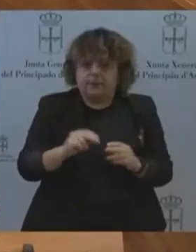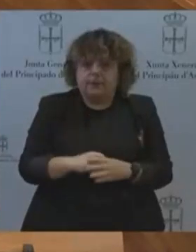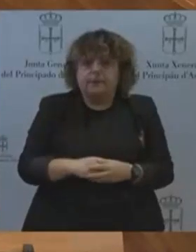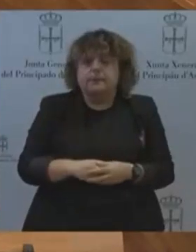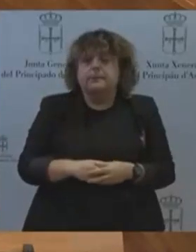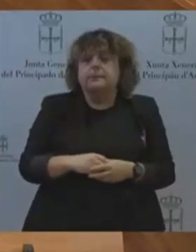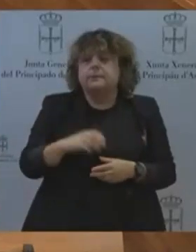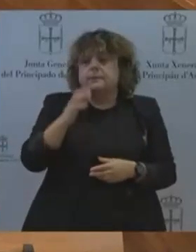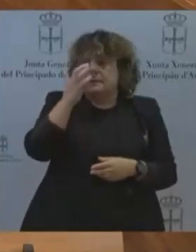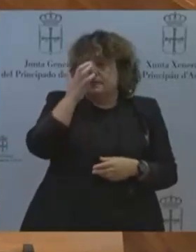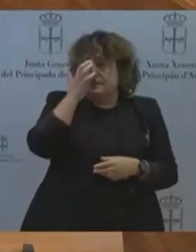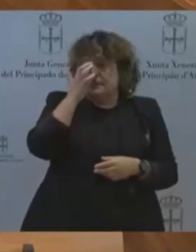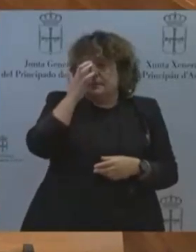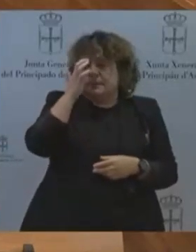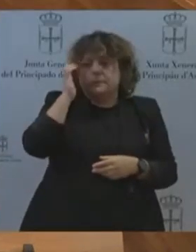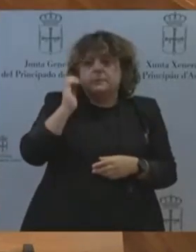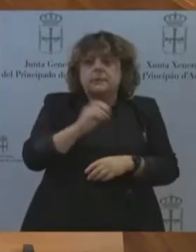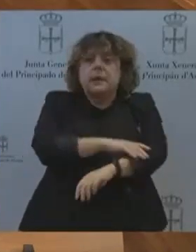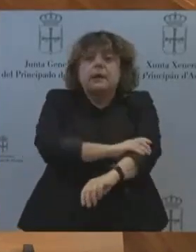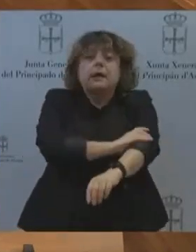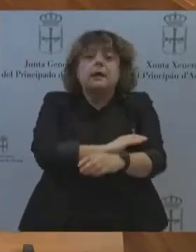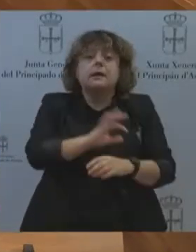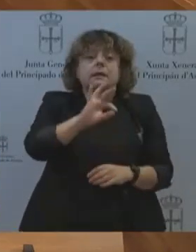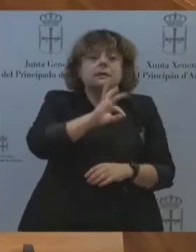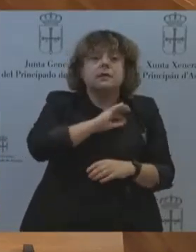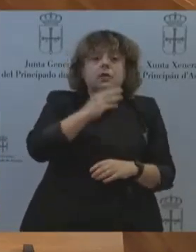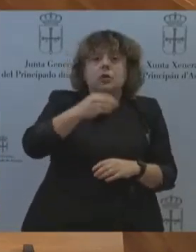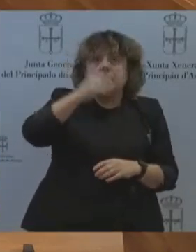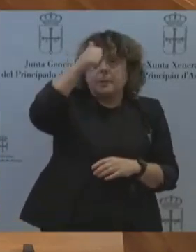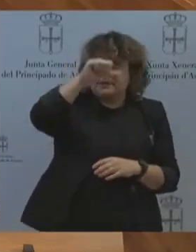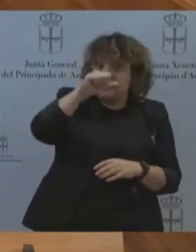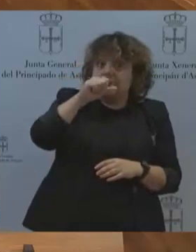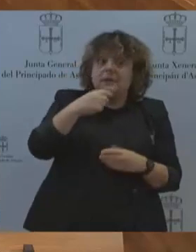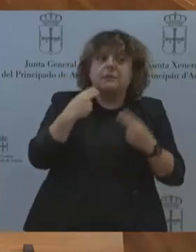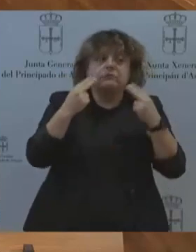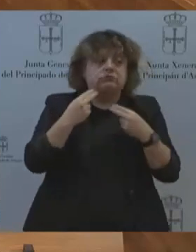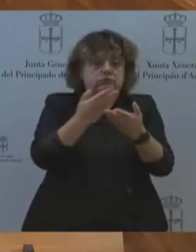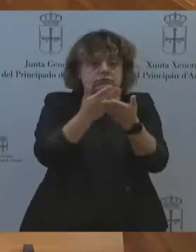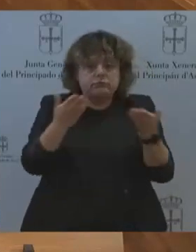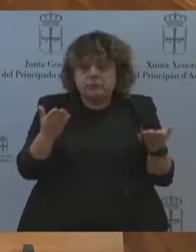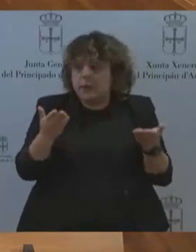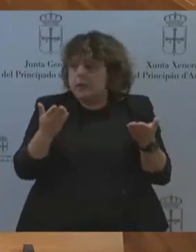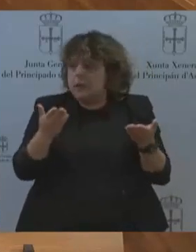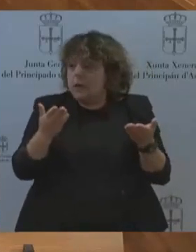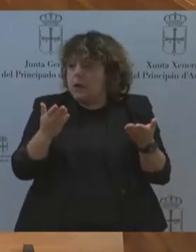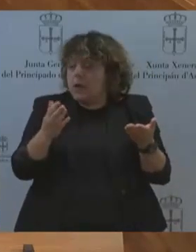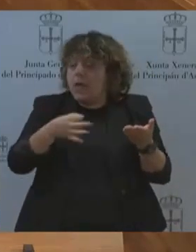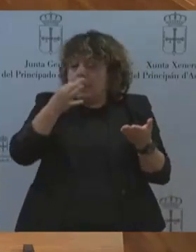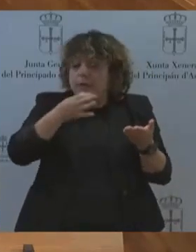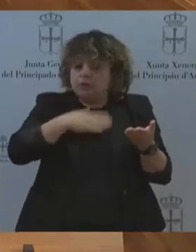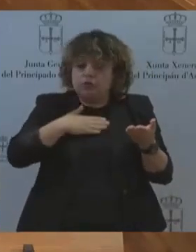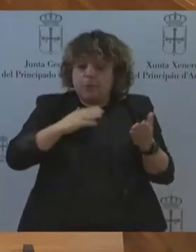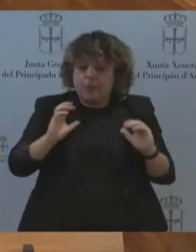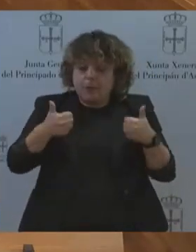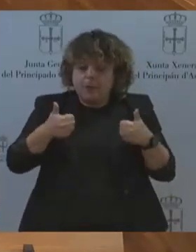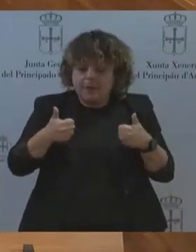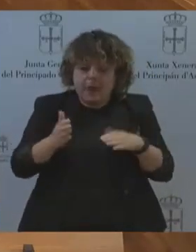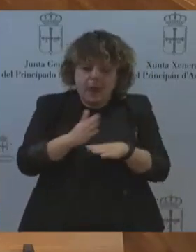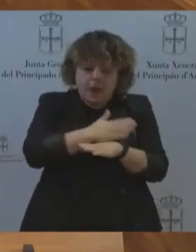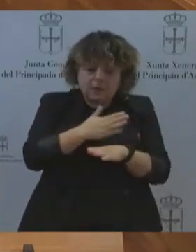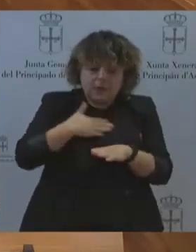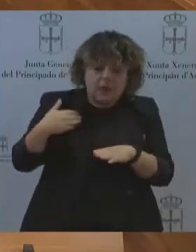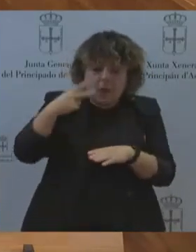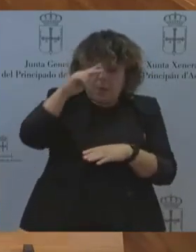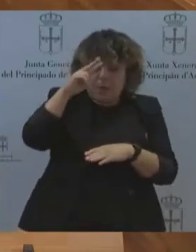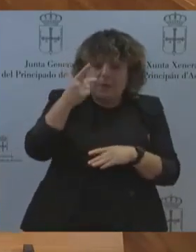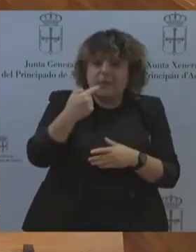Señor Presidente, señorías, antes de empezar mi discurso quería transmitir la preocupación de nuestro grupo por la desaparición del alcalde de Soto